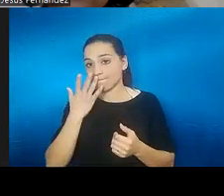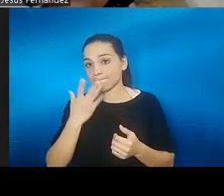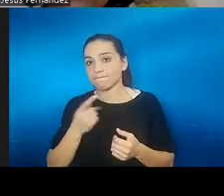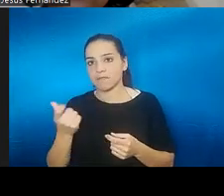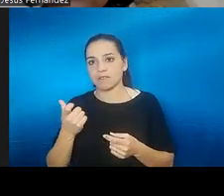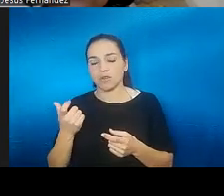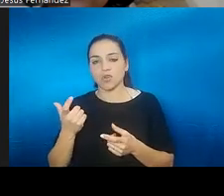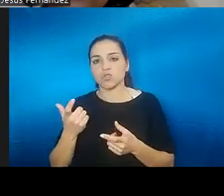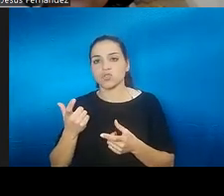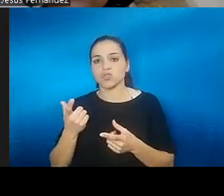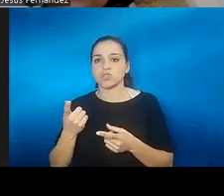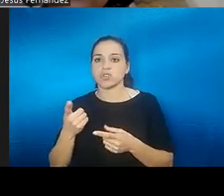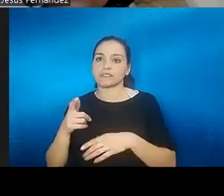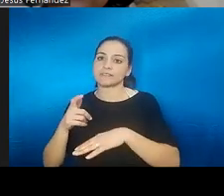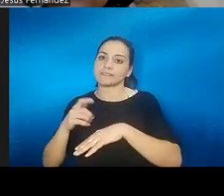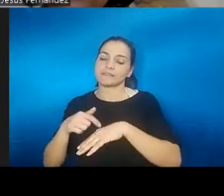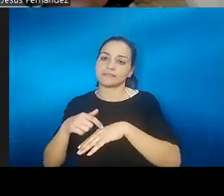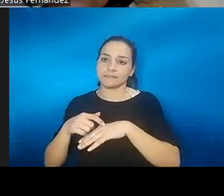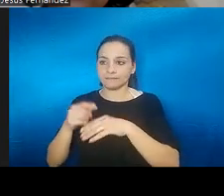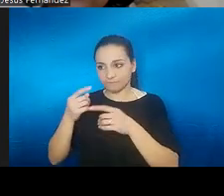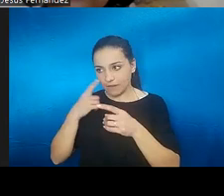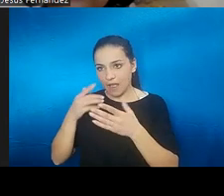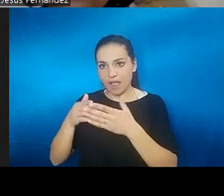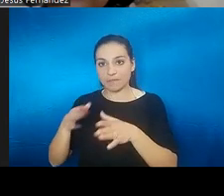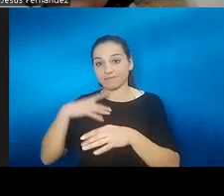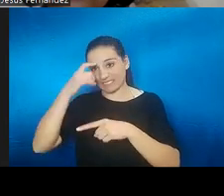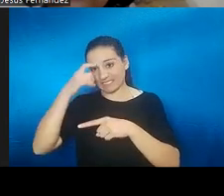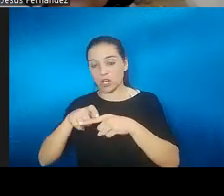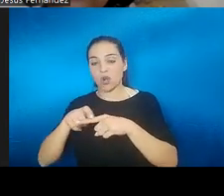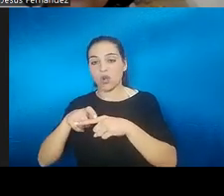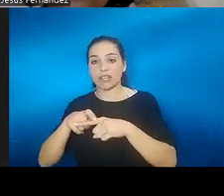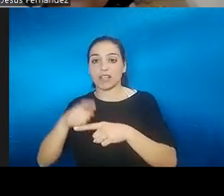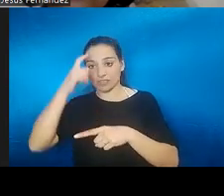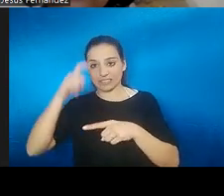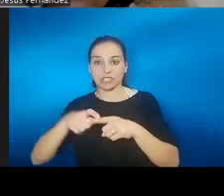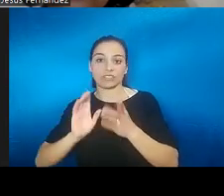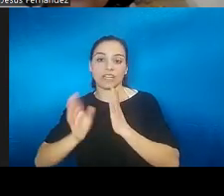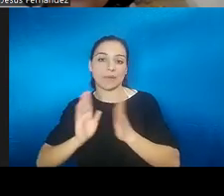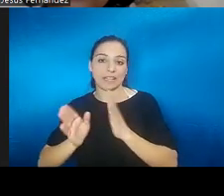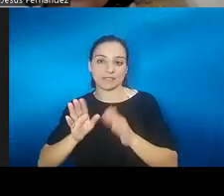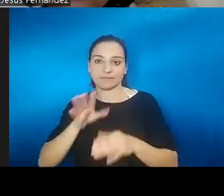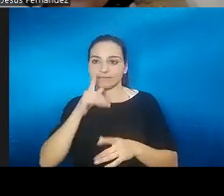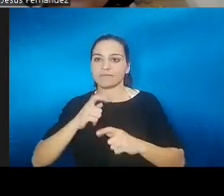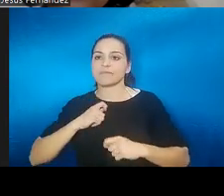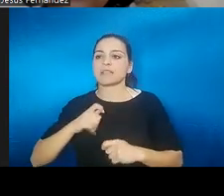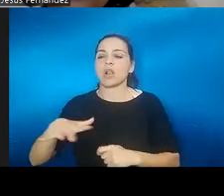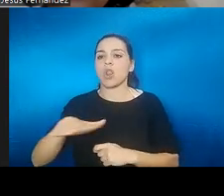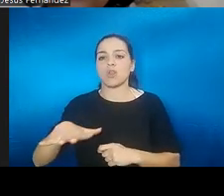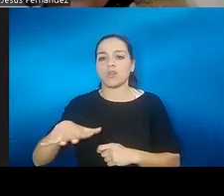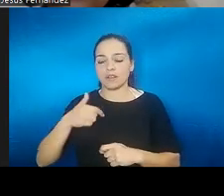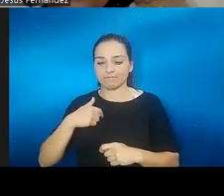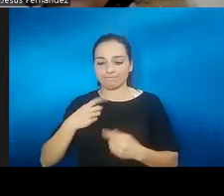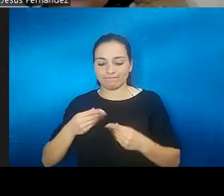espacio, que para eso podría servir la psicología o la psicoterapia para tener un espacio en el que reordenar estas